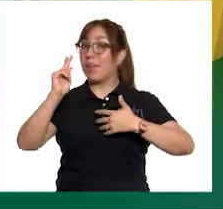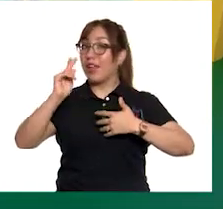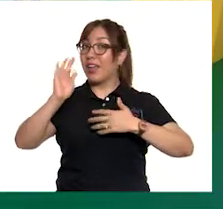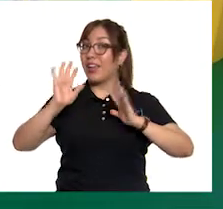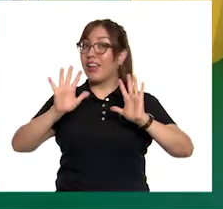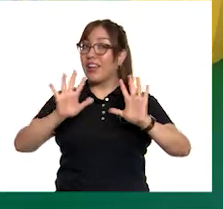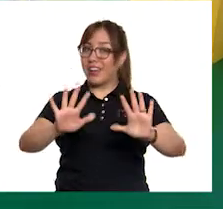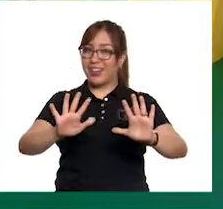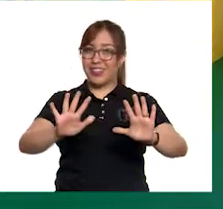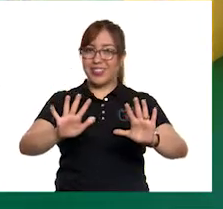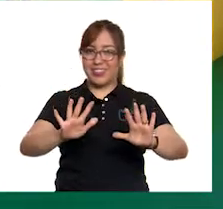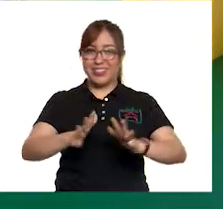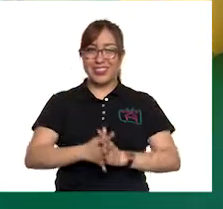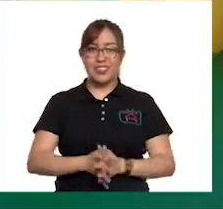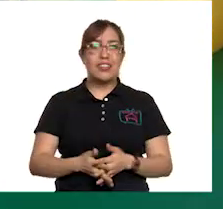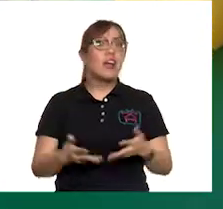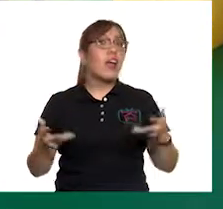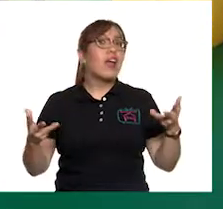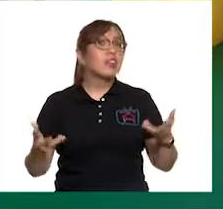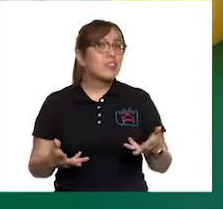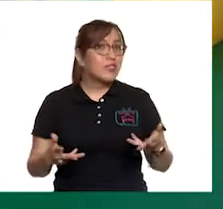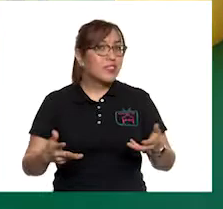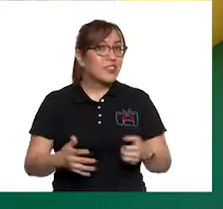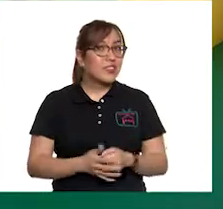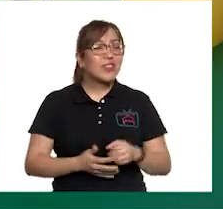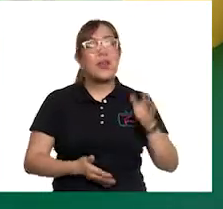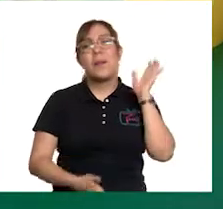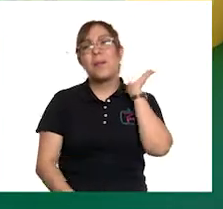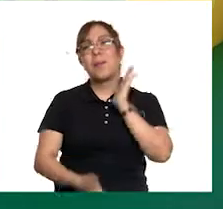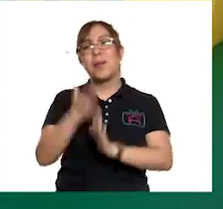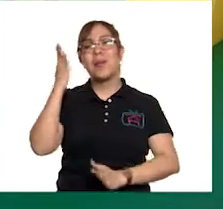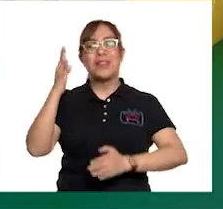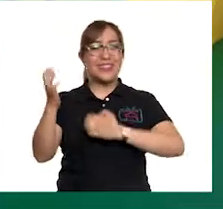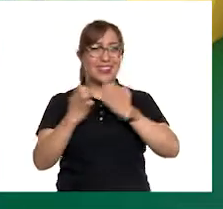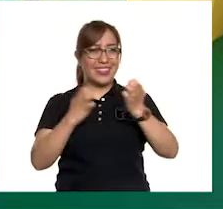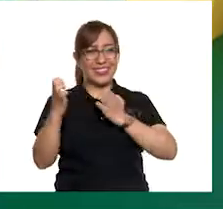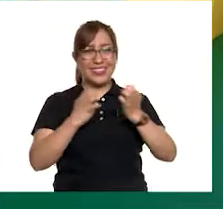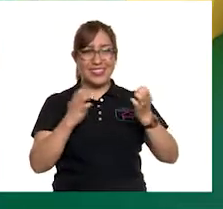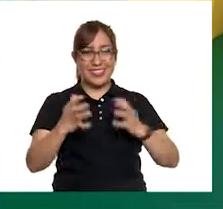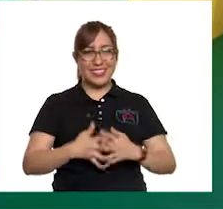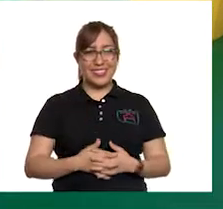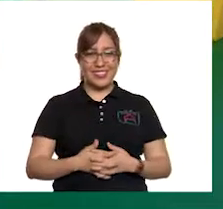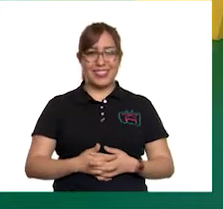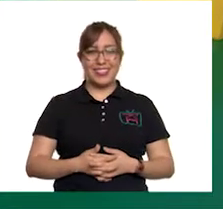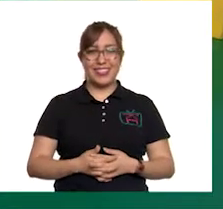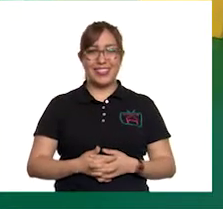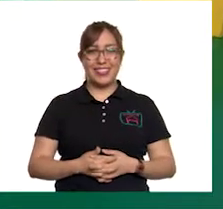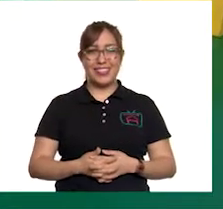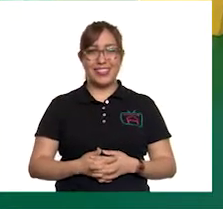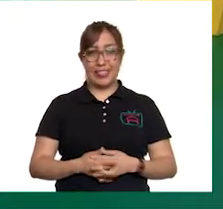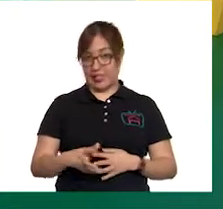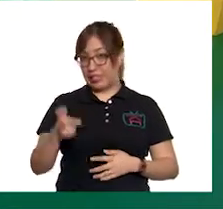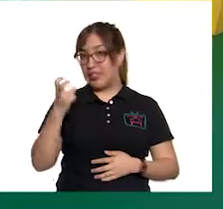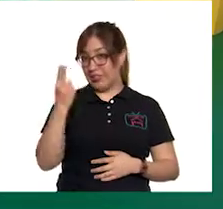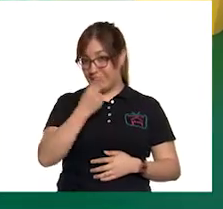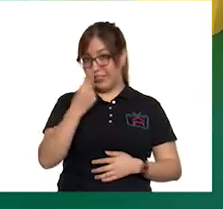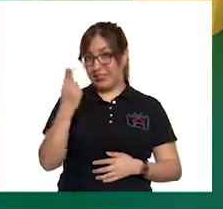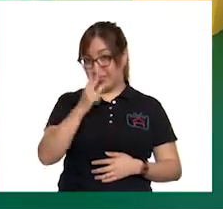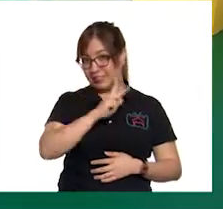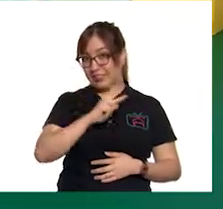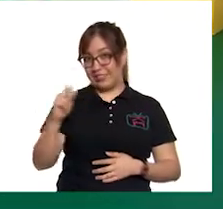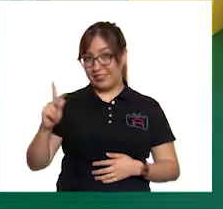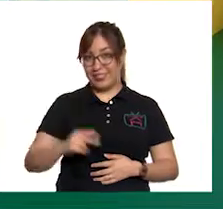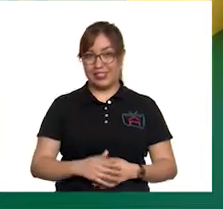Pero antes... ¿Qué vamos a hacer, Panchito? ¡Vamos a movernos! ¡Sí! Es una necesidad que tenemos,